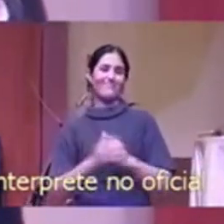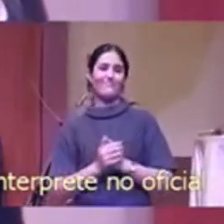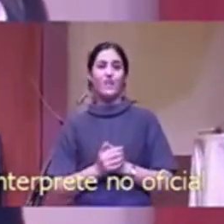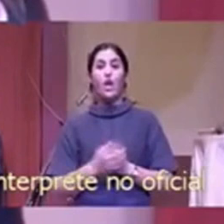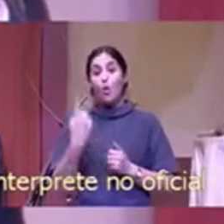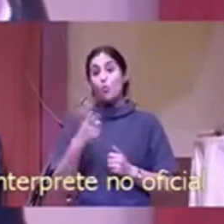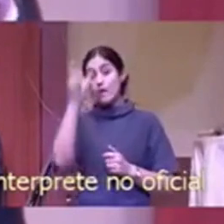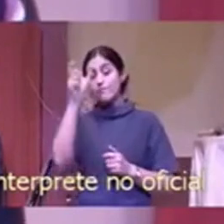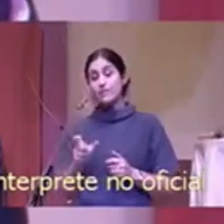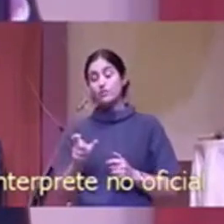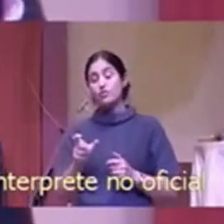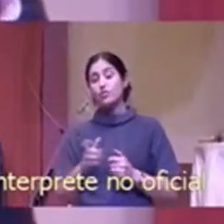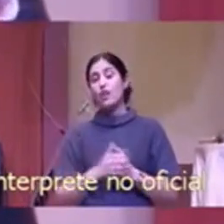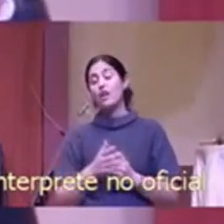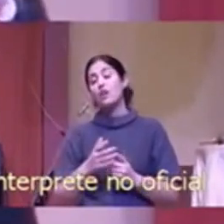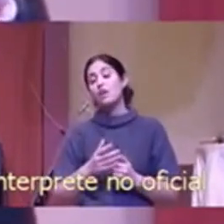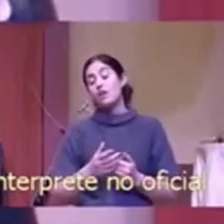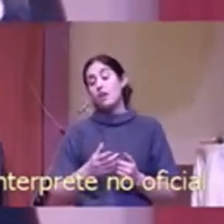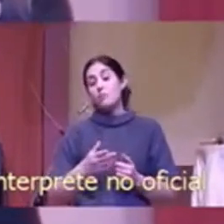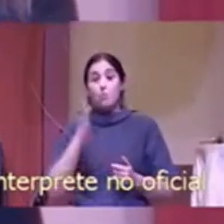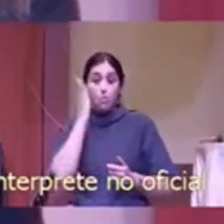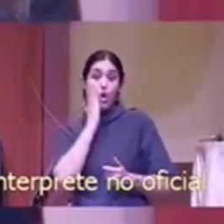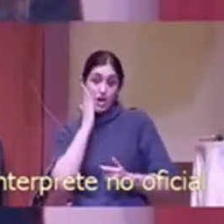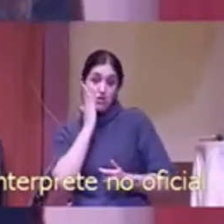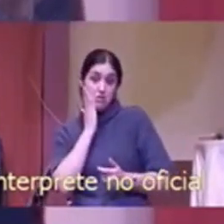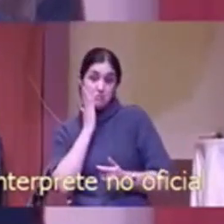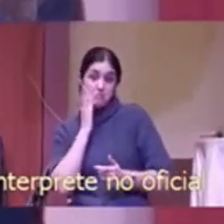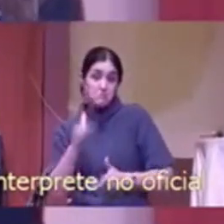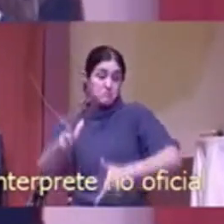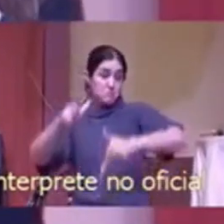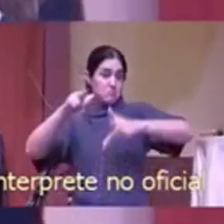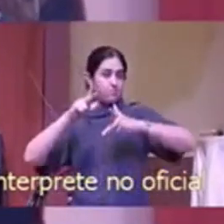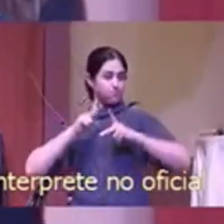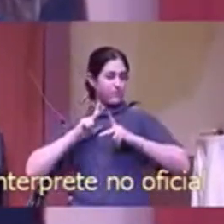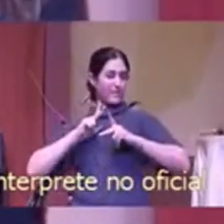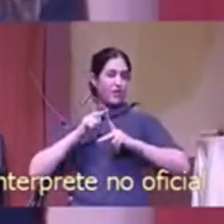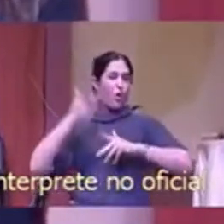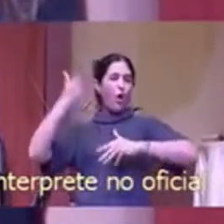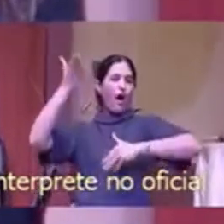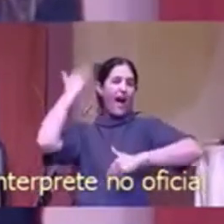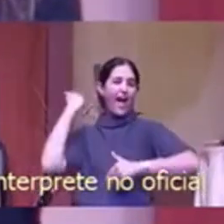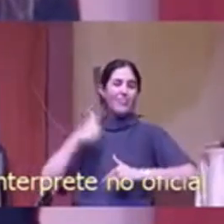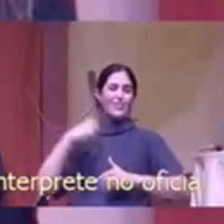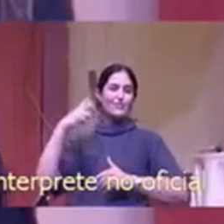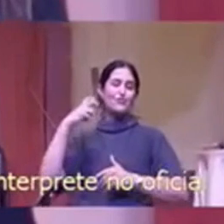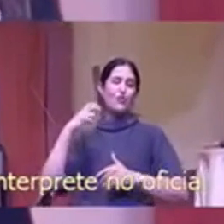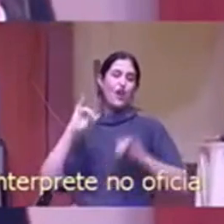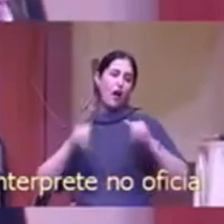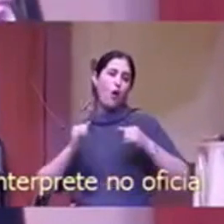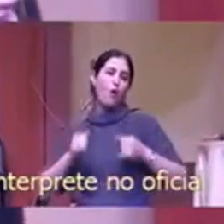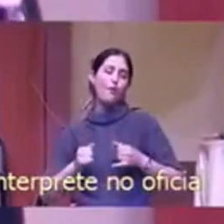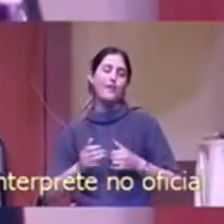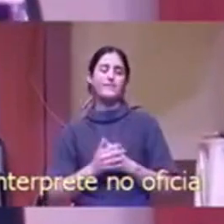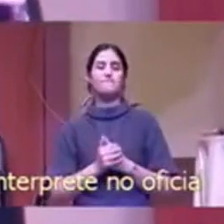Un hermano con muy buenas intenciones me dijo cuando yo era joven cuando yo tenía un gran deseo de seguir en mi